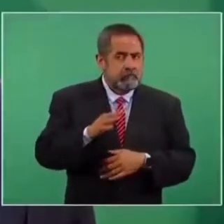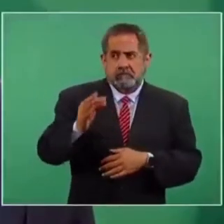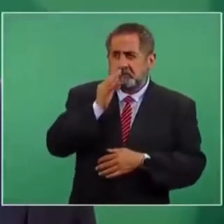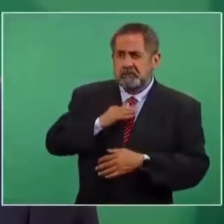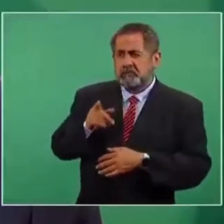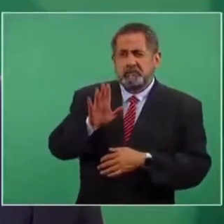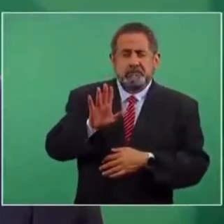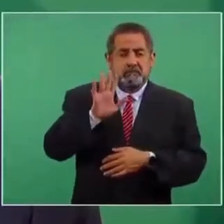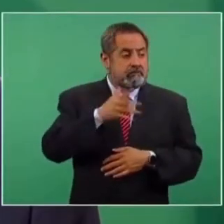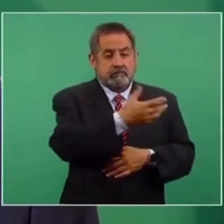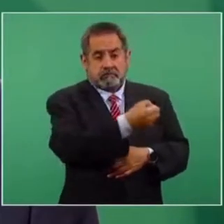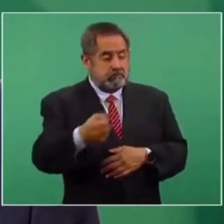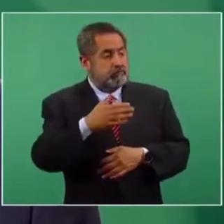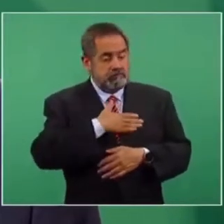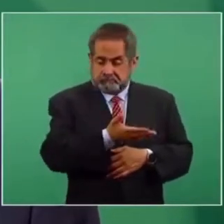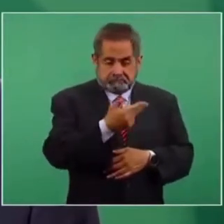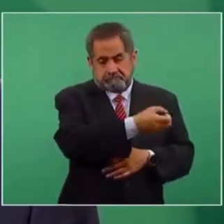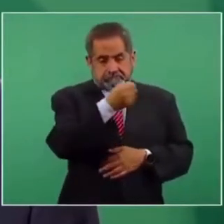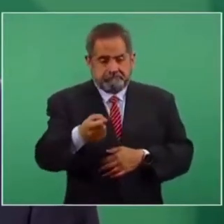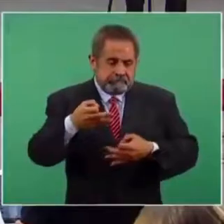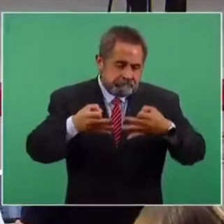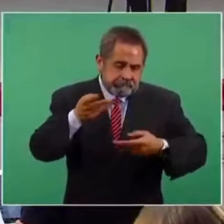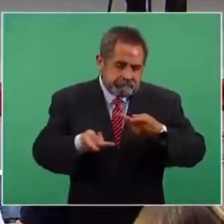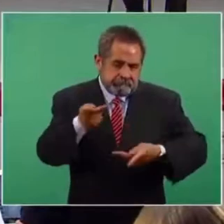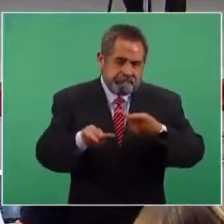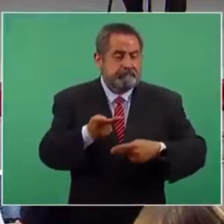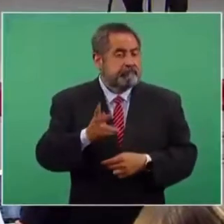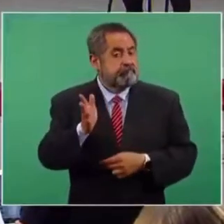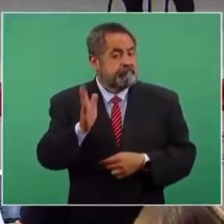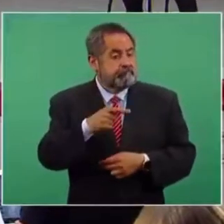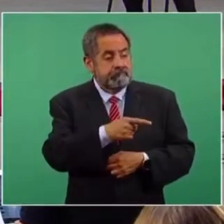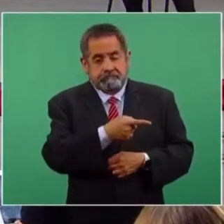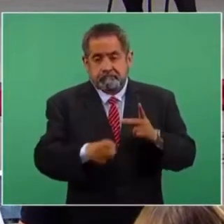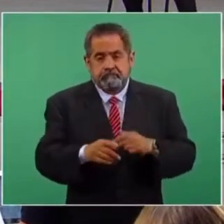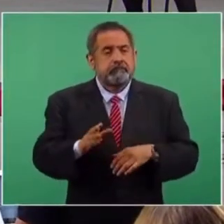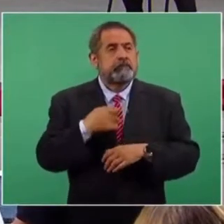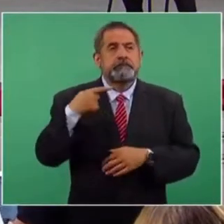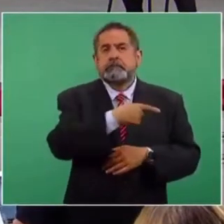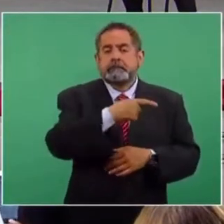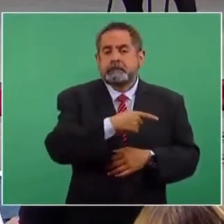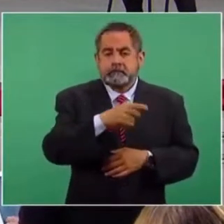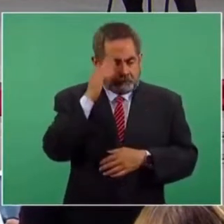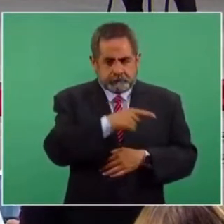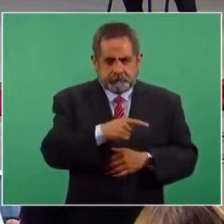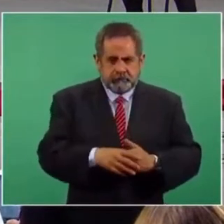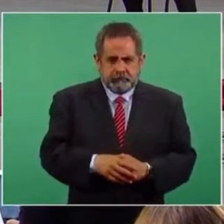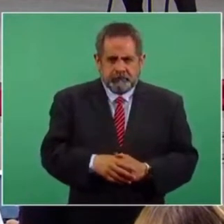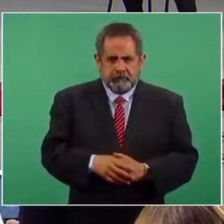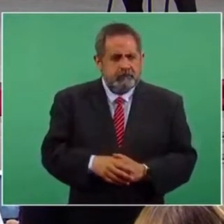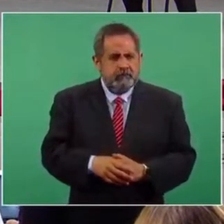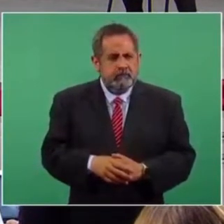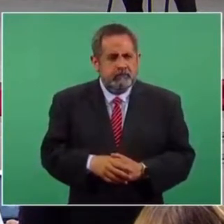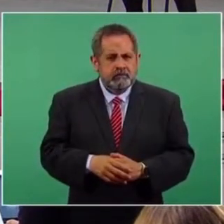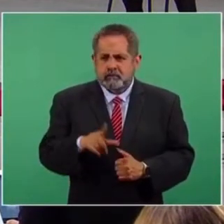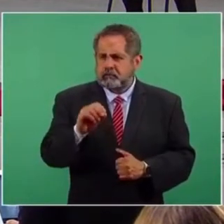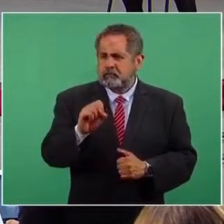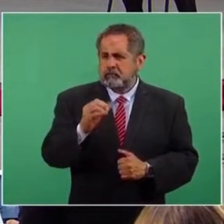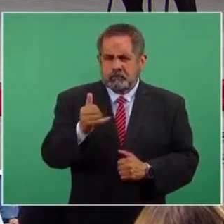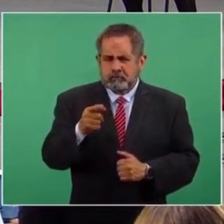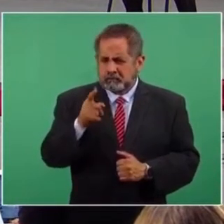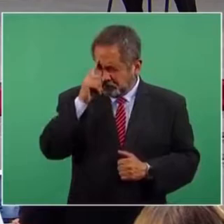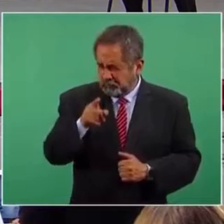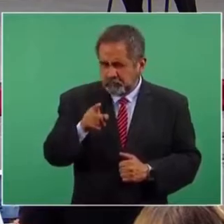tengo entendido que están llamando a declarar a involucrados, porque el señor Lozoya